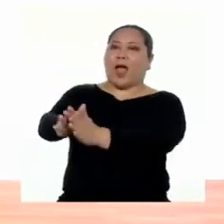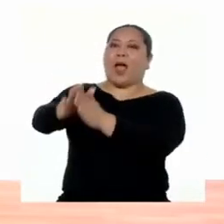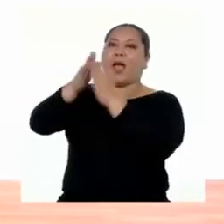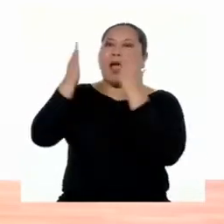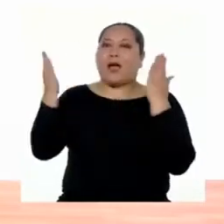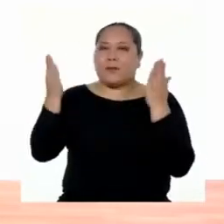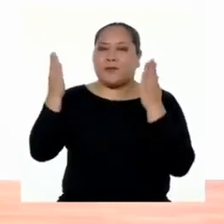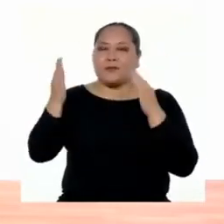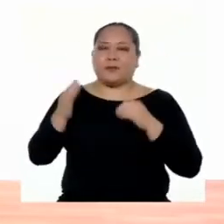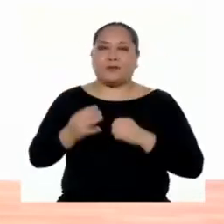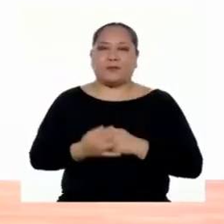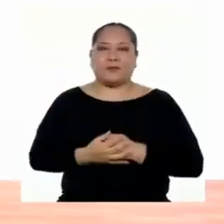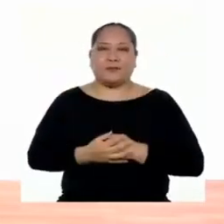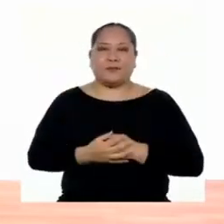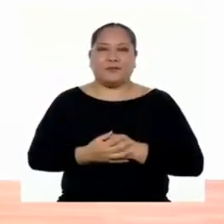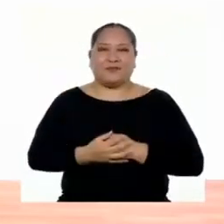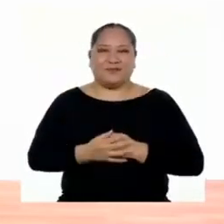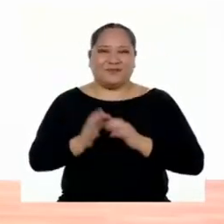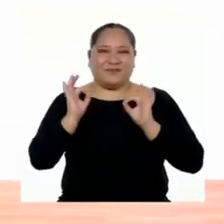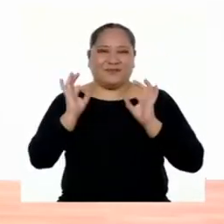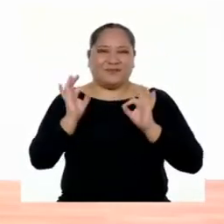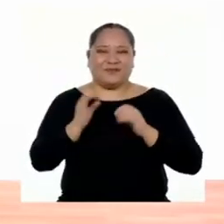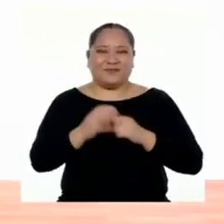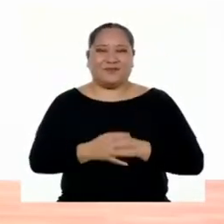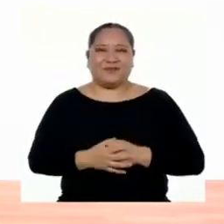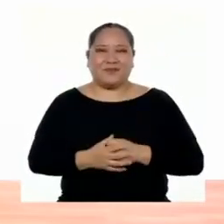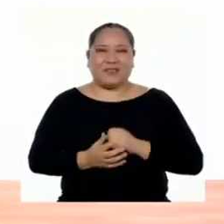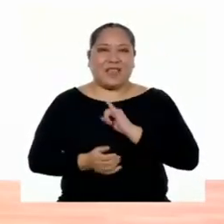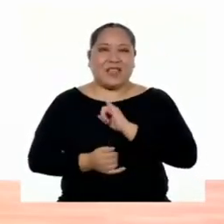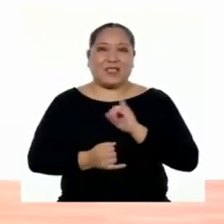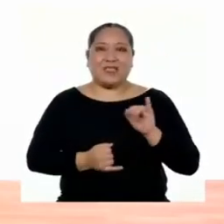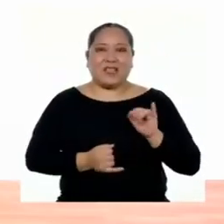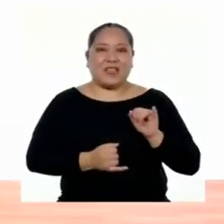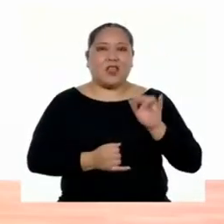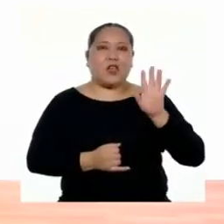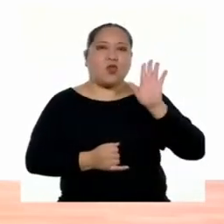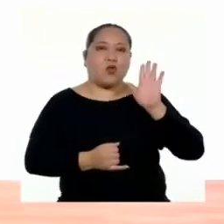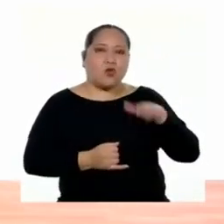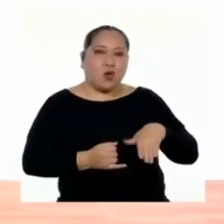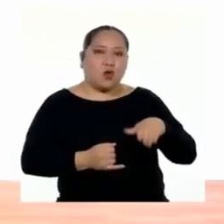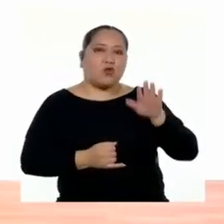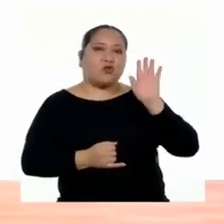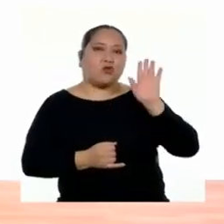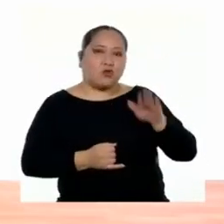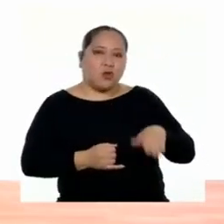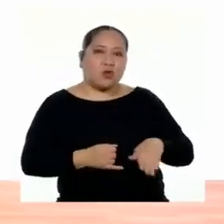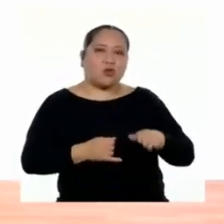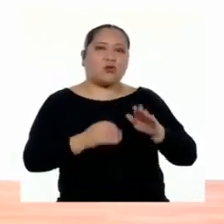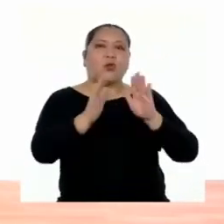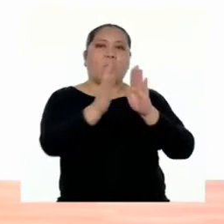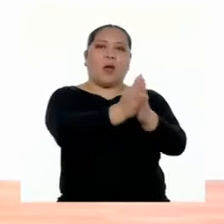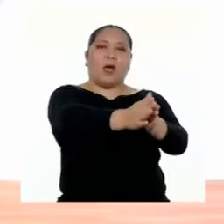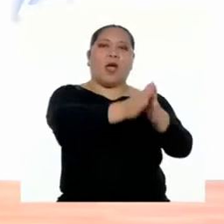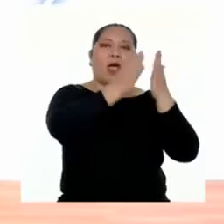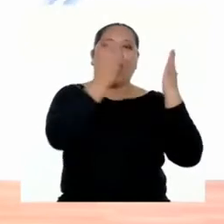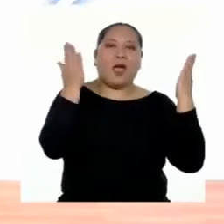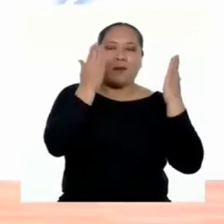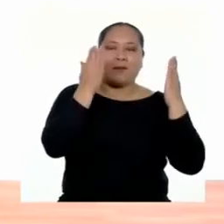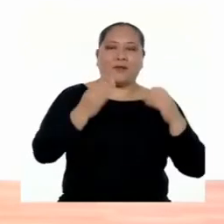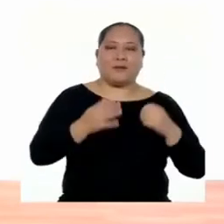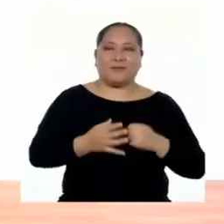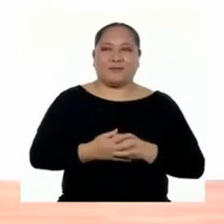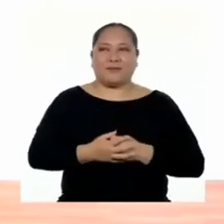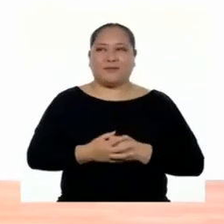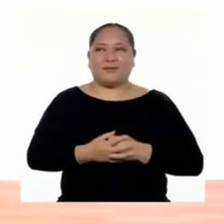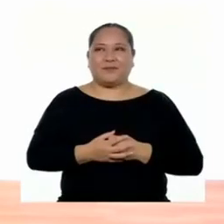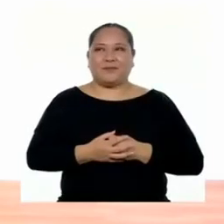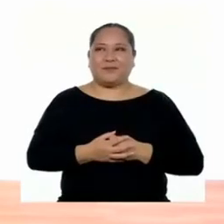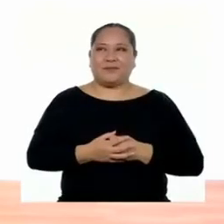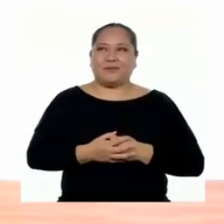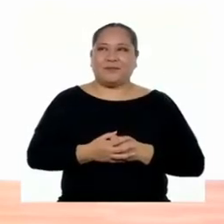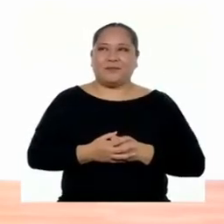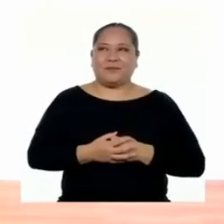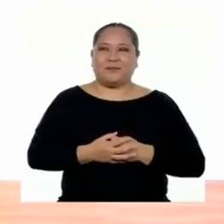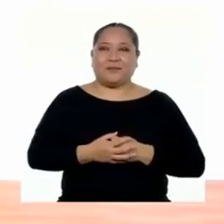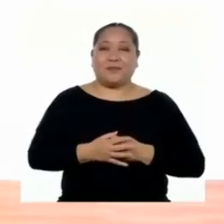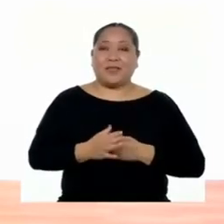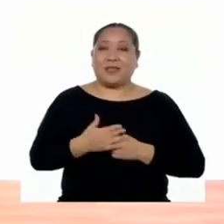¡Bum! Y luego abro. ¡Perfecto! Igual izquierda. Dos pisadas y luego abro.